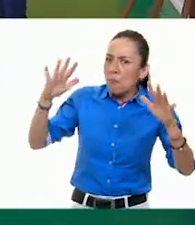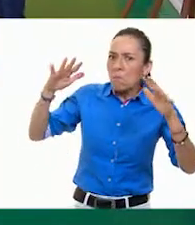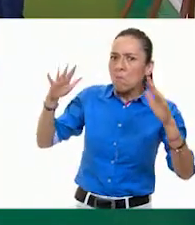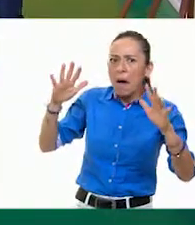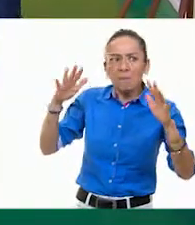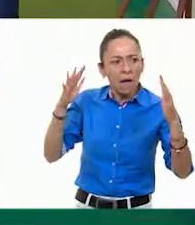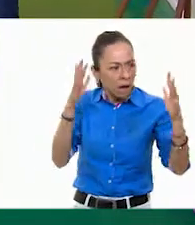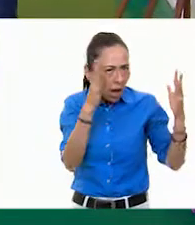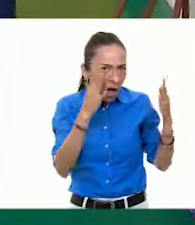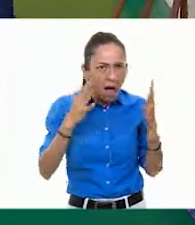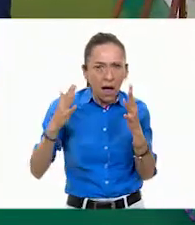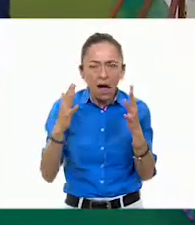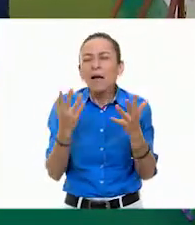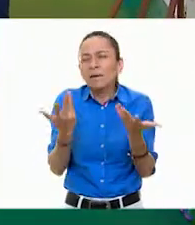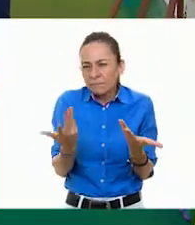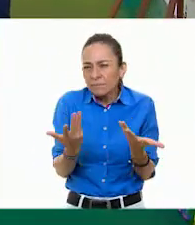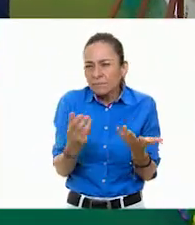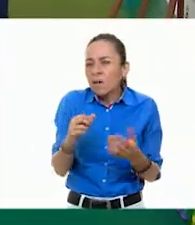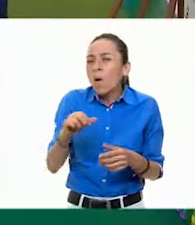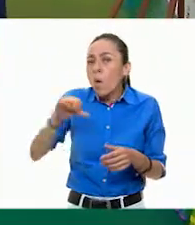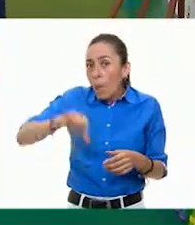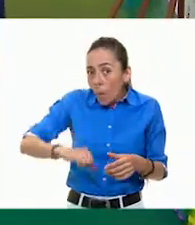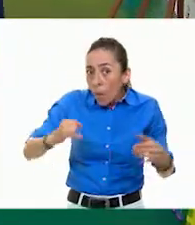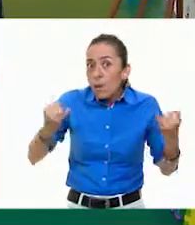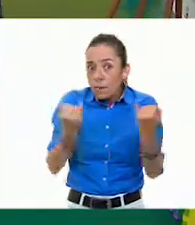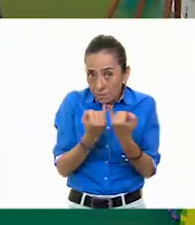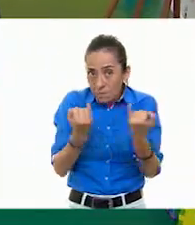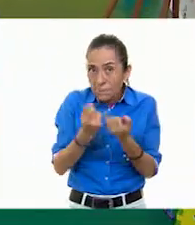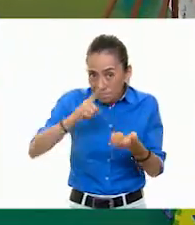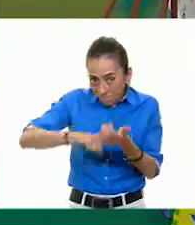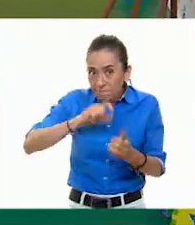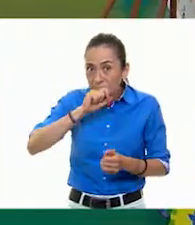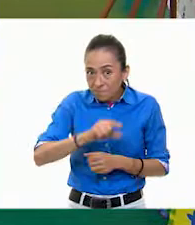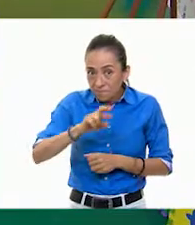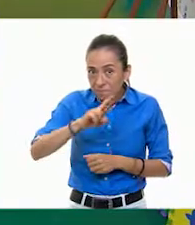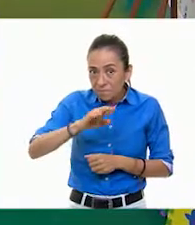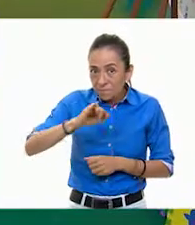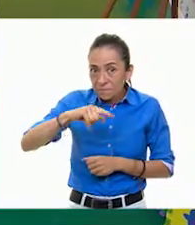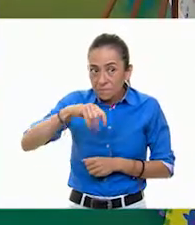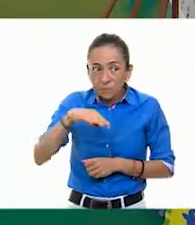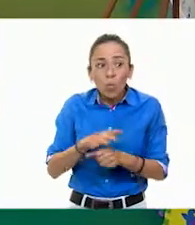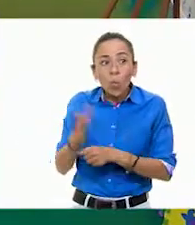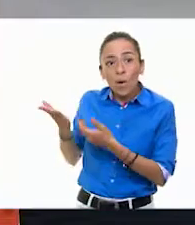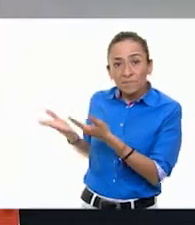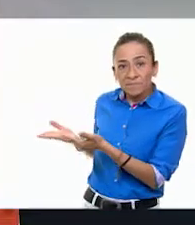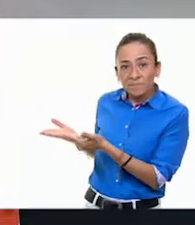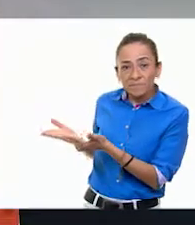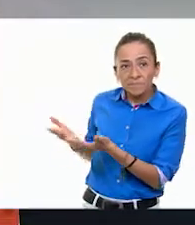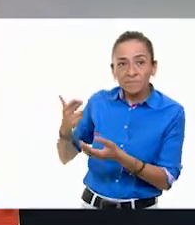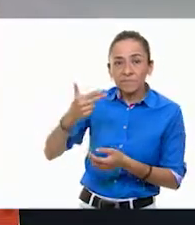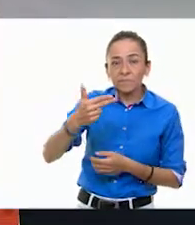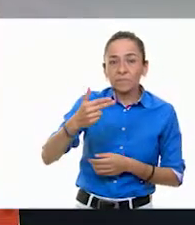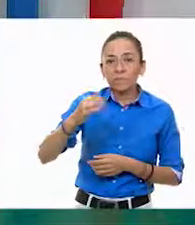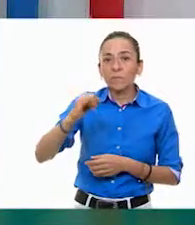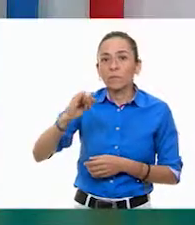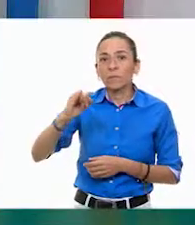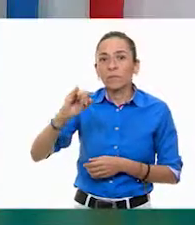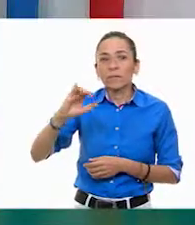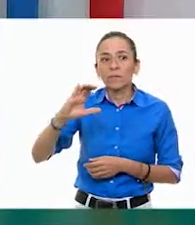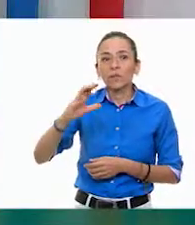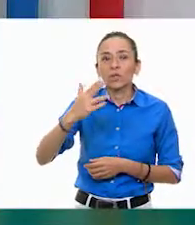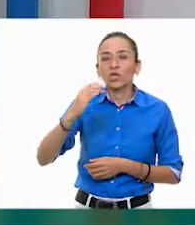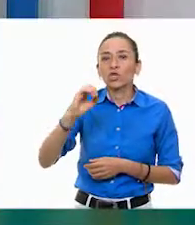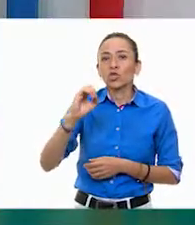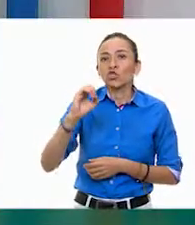Y hoy lo vamos a ver mediante el arte huichol. Ah, todavía mejor. Mucho mejor, sí. Y